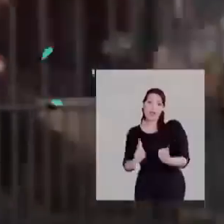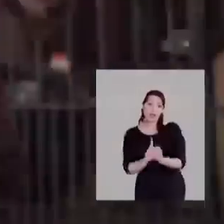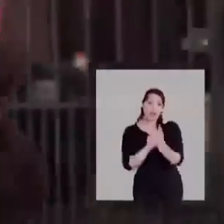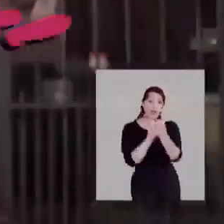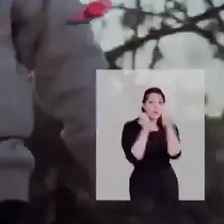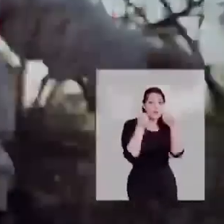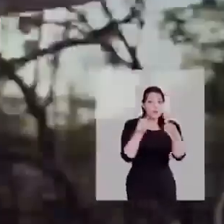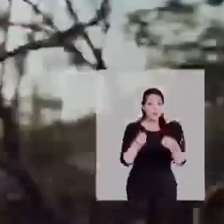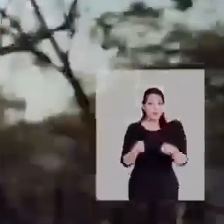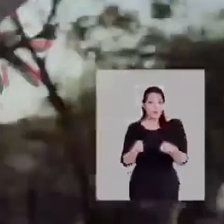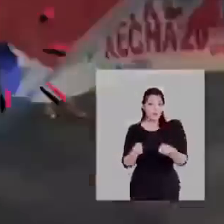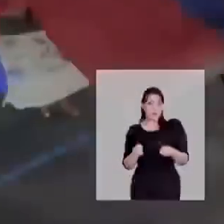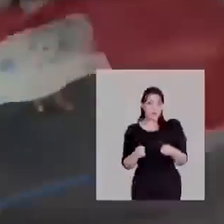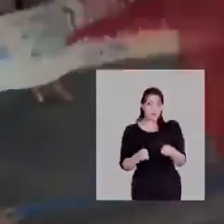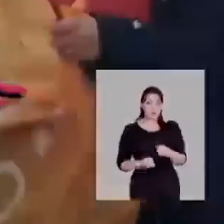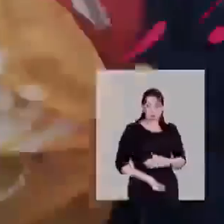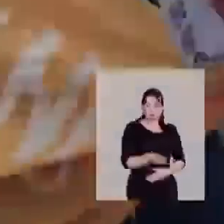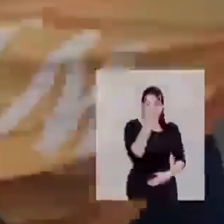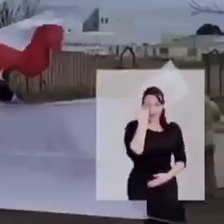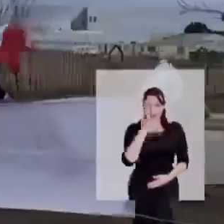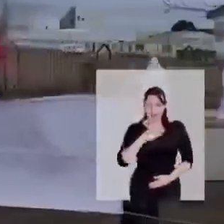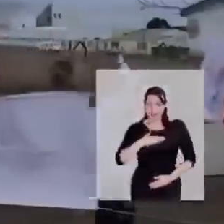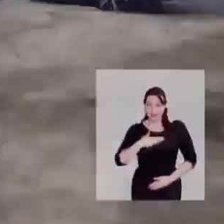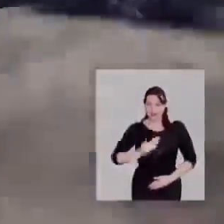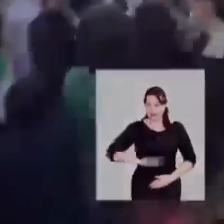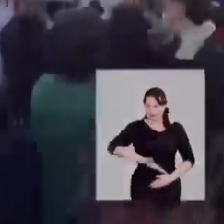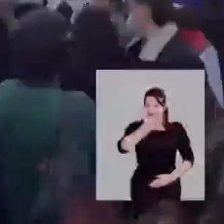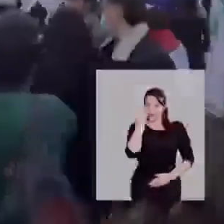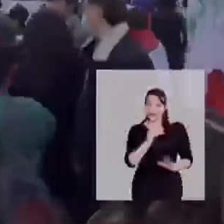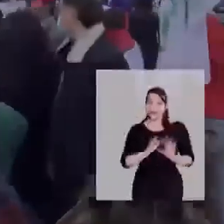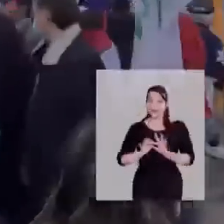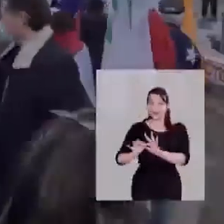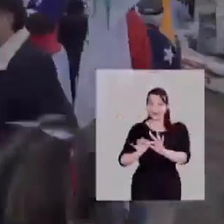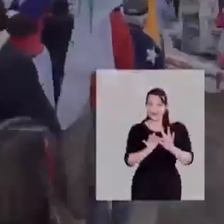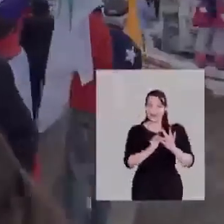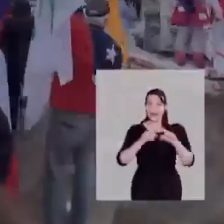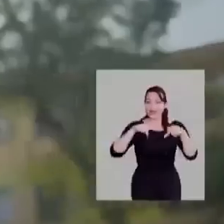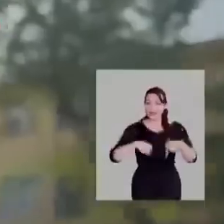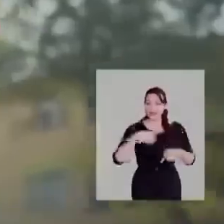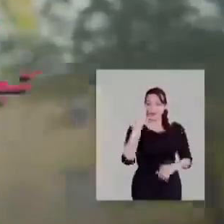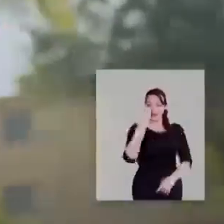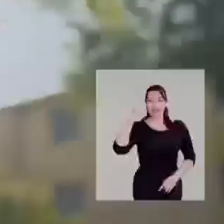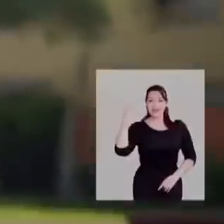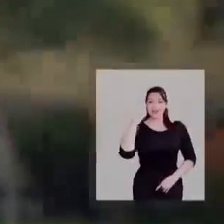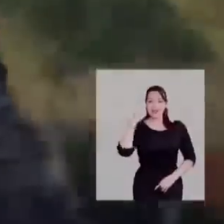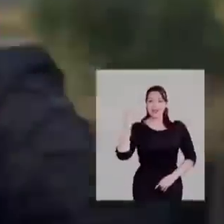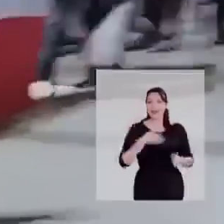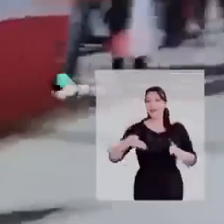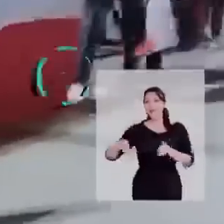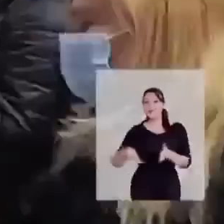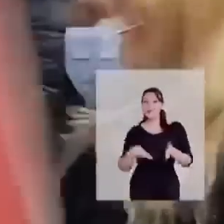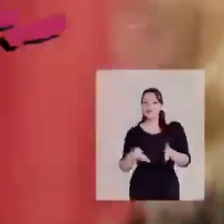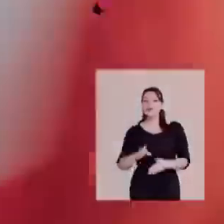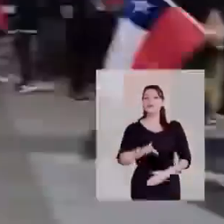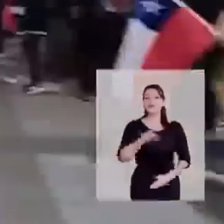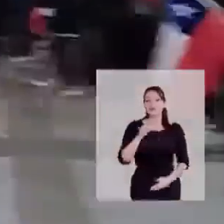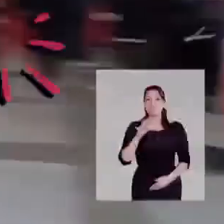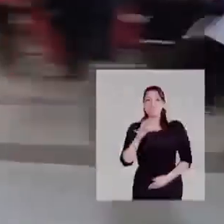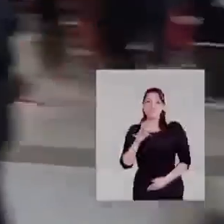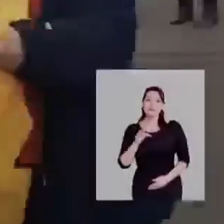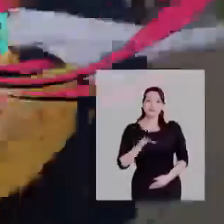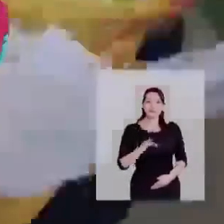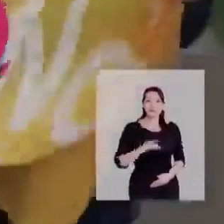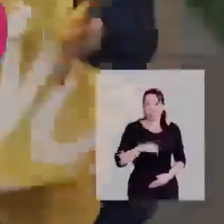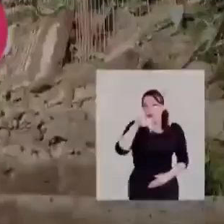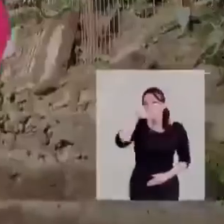nos volvemos a encontrar. ¿Quieres venir conmigo? Vamos todos unidos. Este 4 de septiembre elegimos un camino.